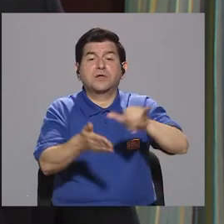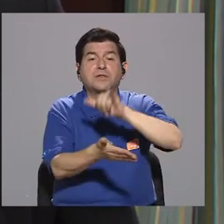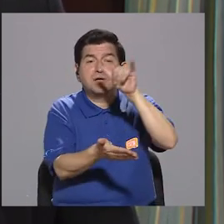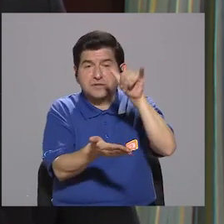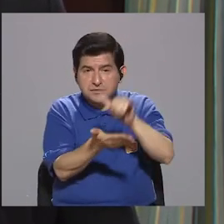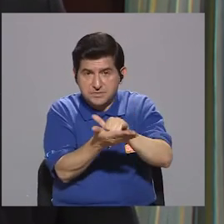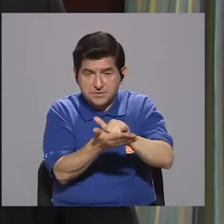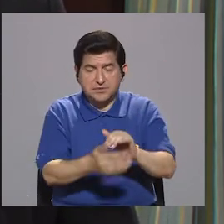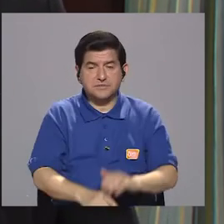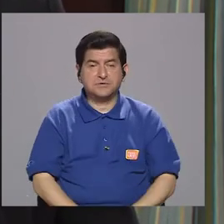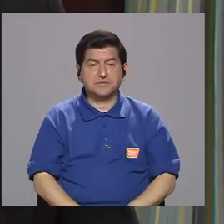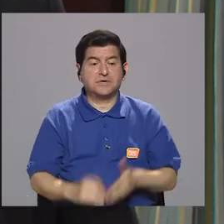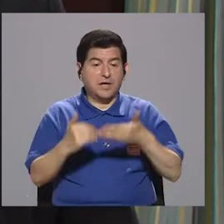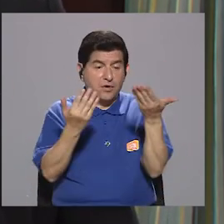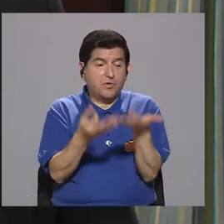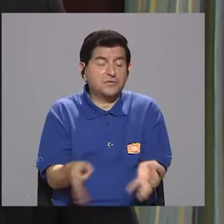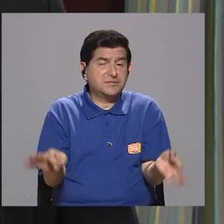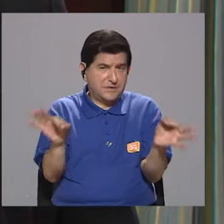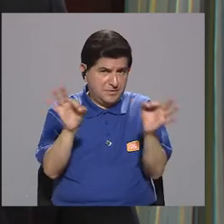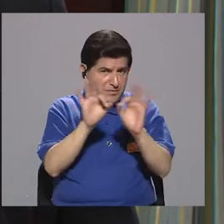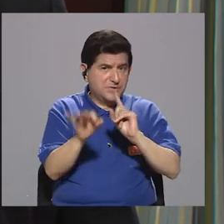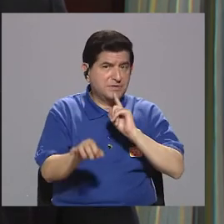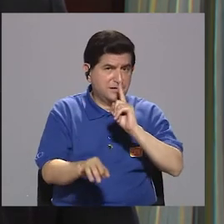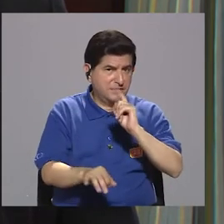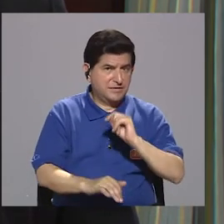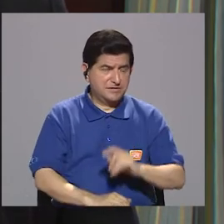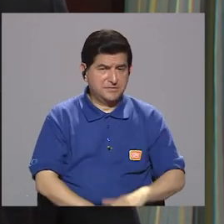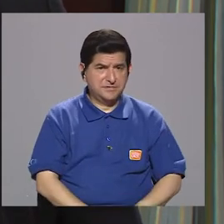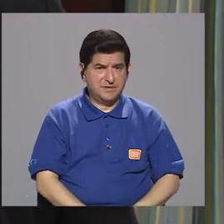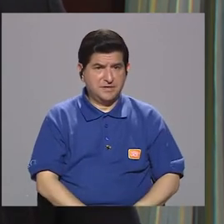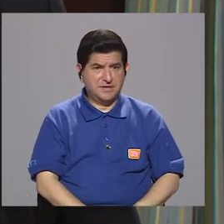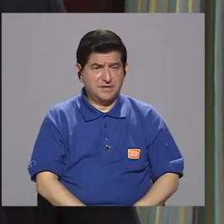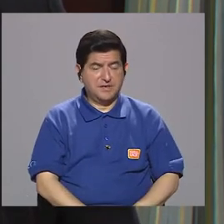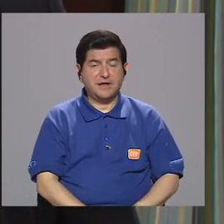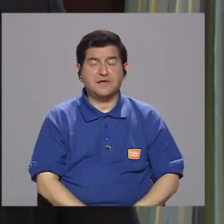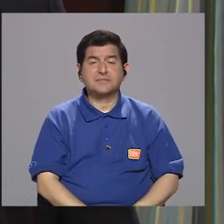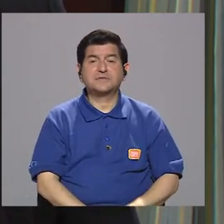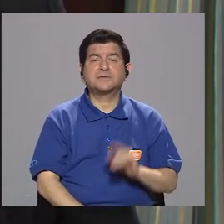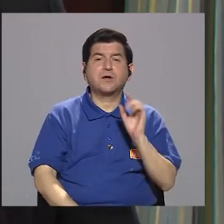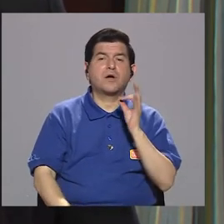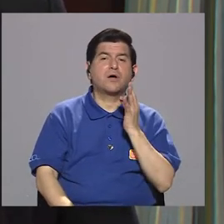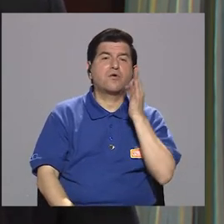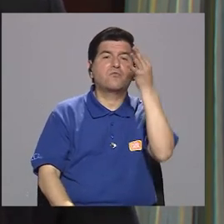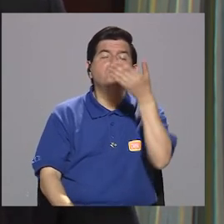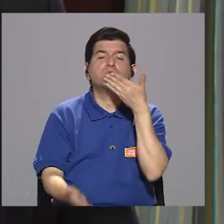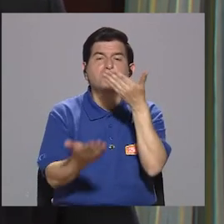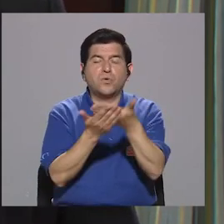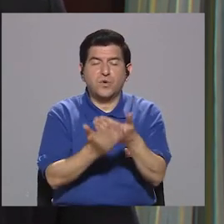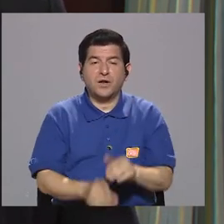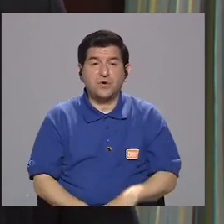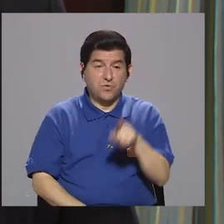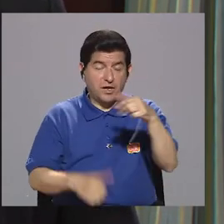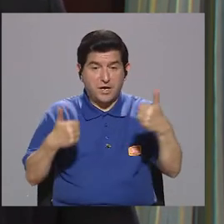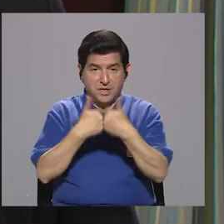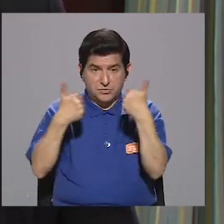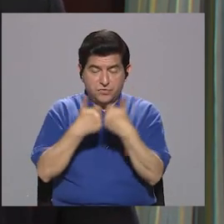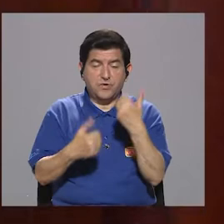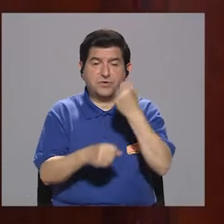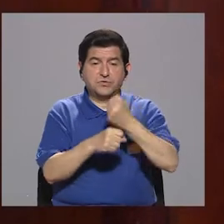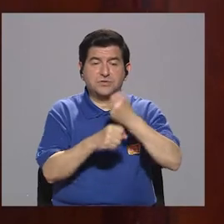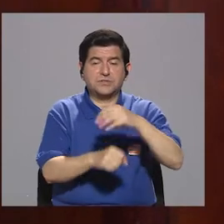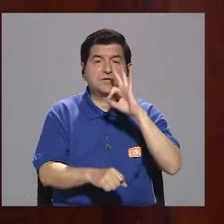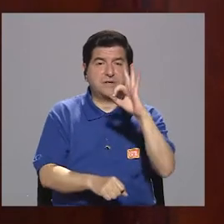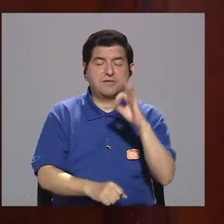San José. Una de las cosas fundamentales que es llevarlo a buen puerto. Y esos desafíos convertidos en obras